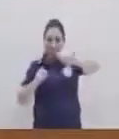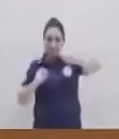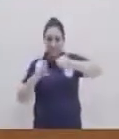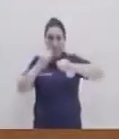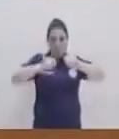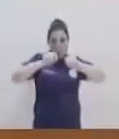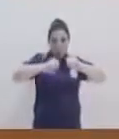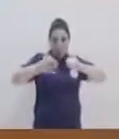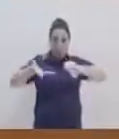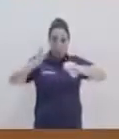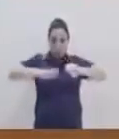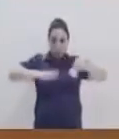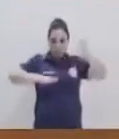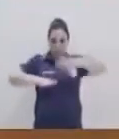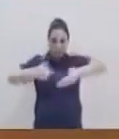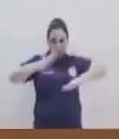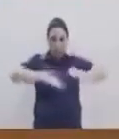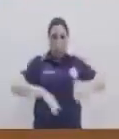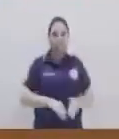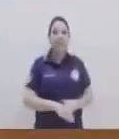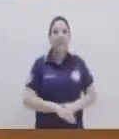borde por nuestro foco.